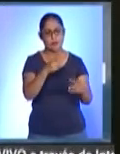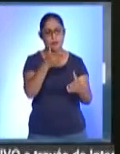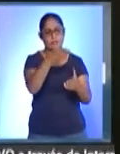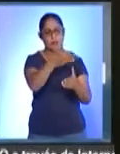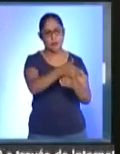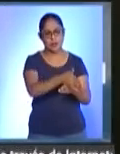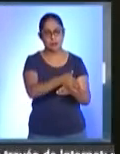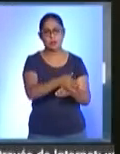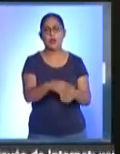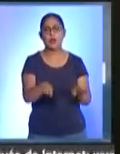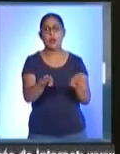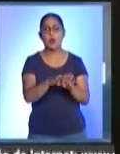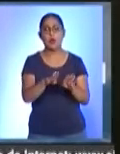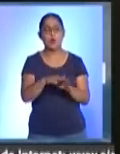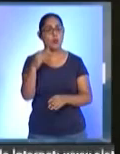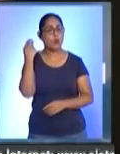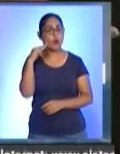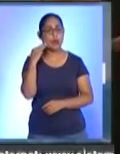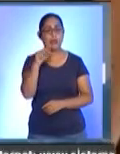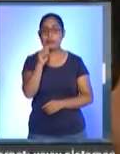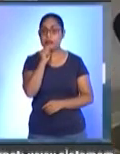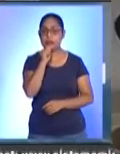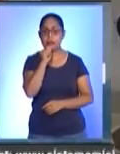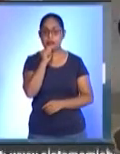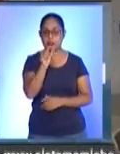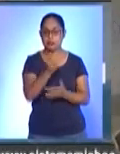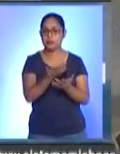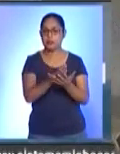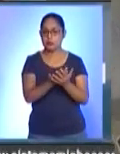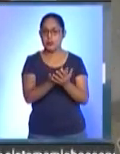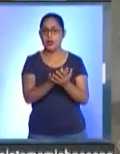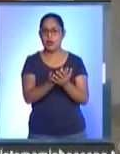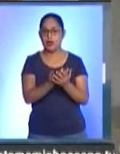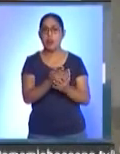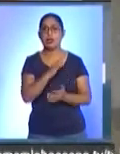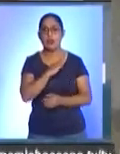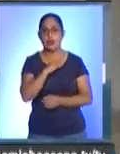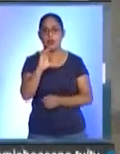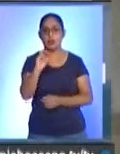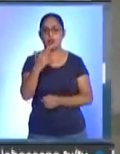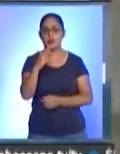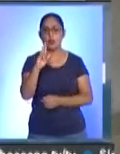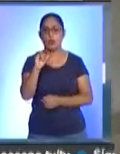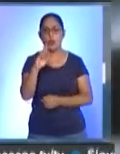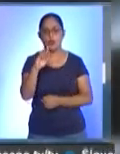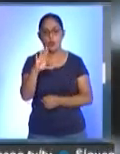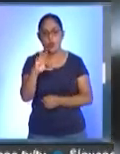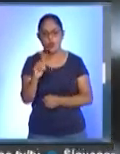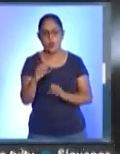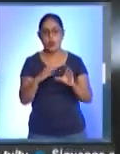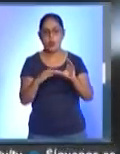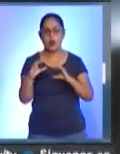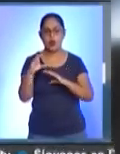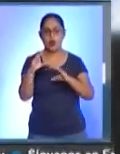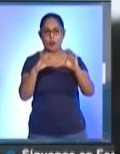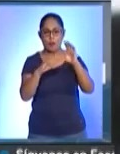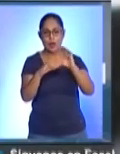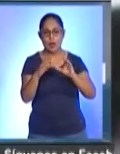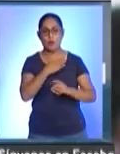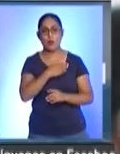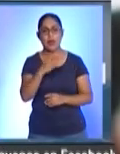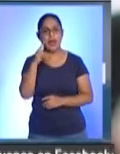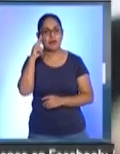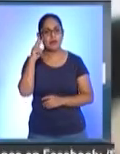está definido el proceso para Morelia, ya habrá inmunización para este grupo de la población en Churumuco, Cualcomante, Palcatepec, Buenavista,